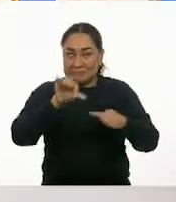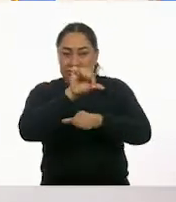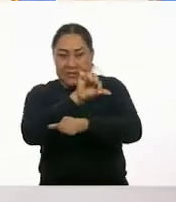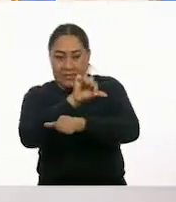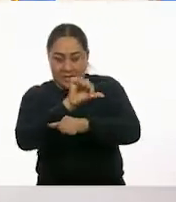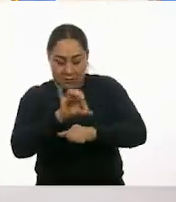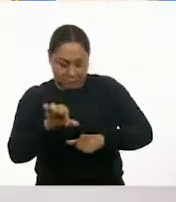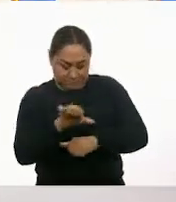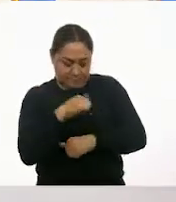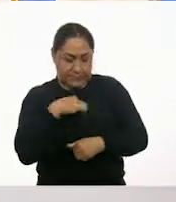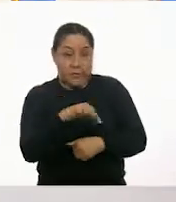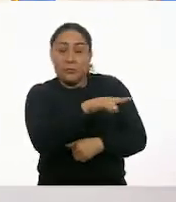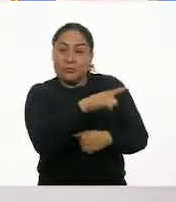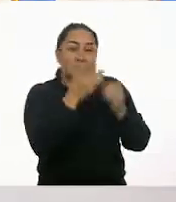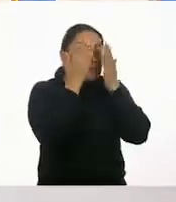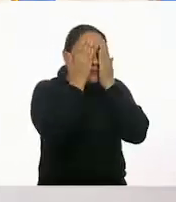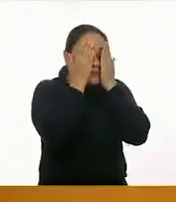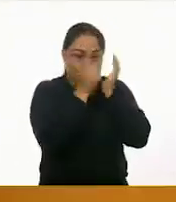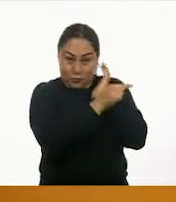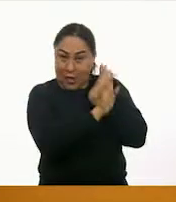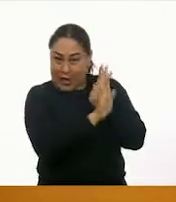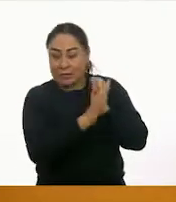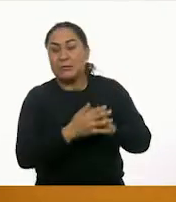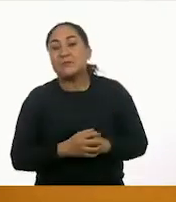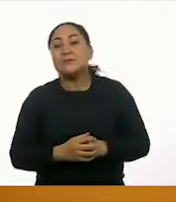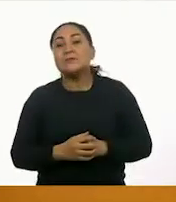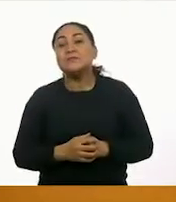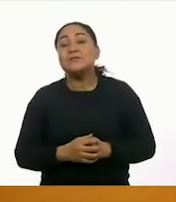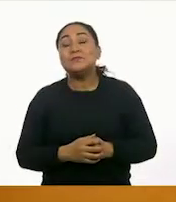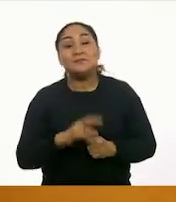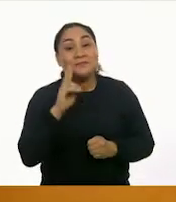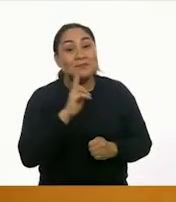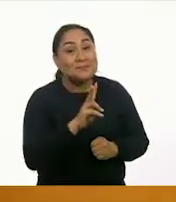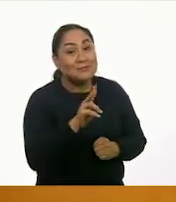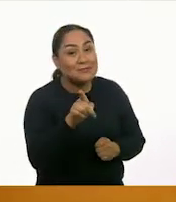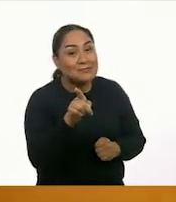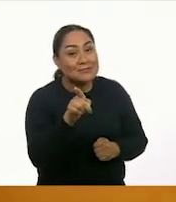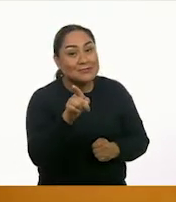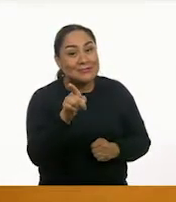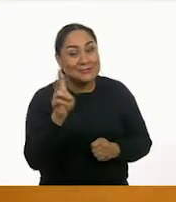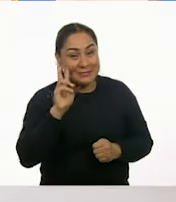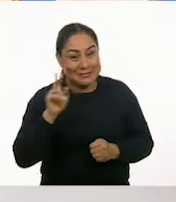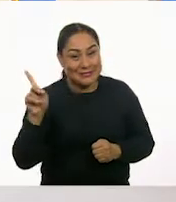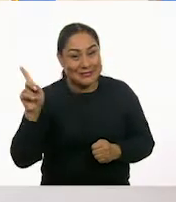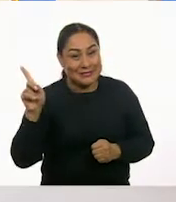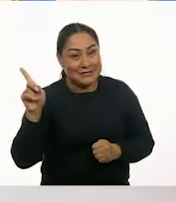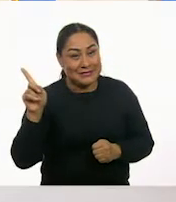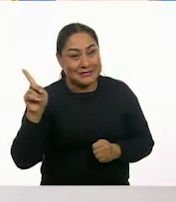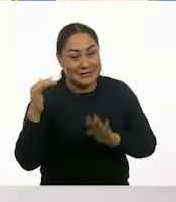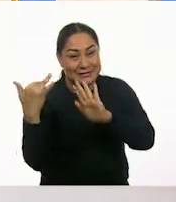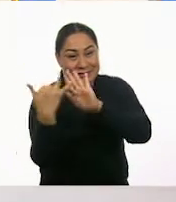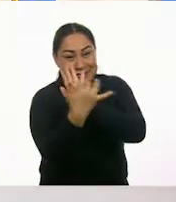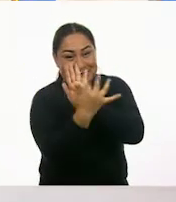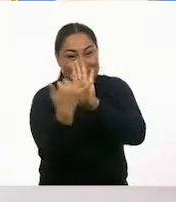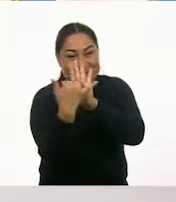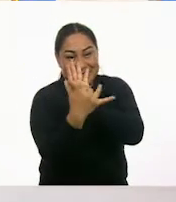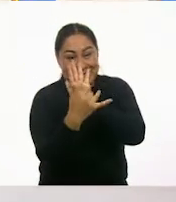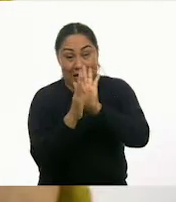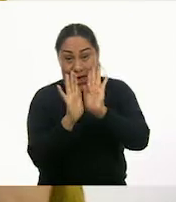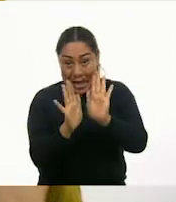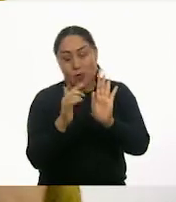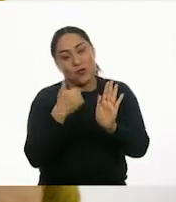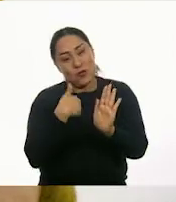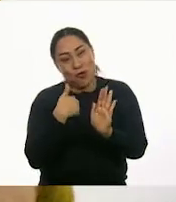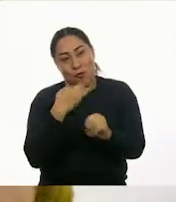Ezequiel, tápate los ojos. Ahí en casita, niñas y niños, si la pudieron ver. Y voy a